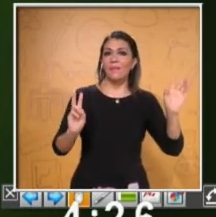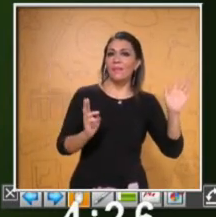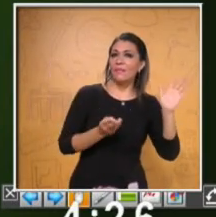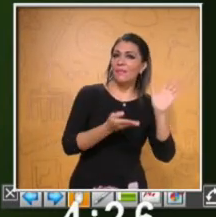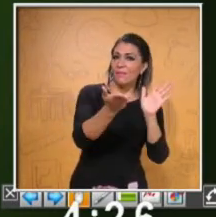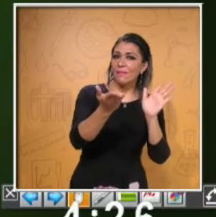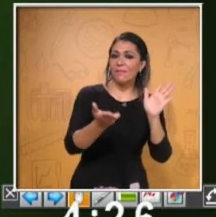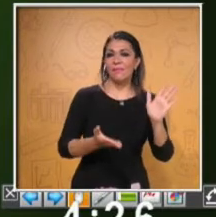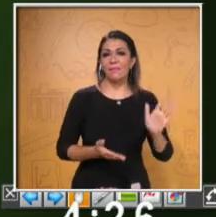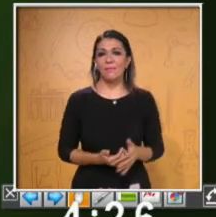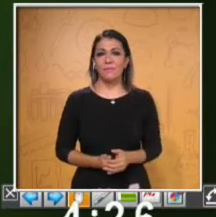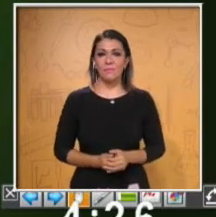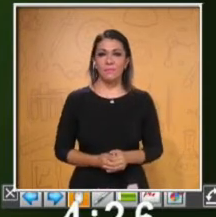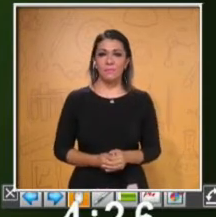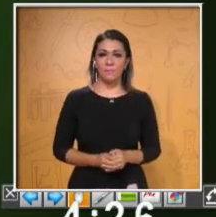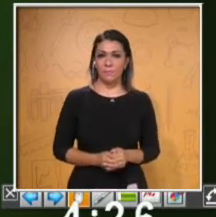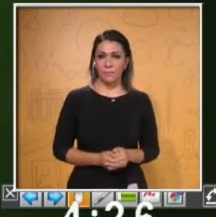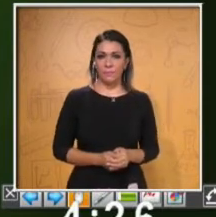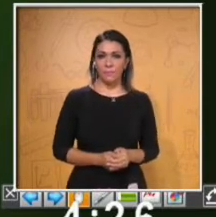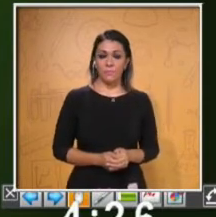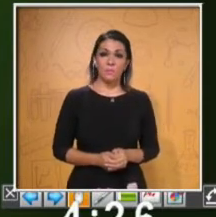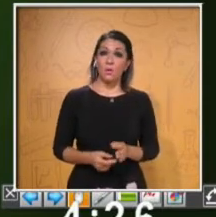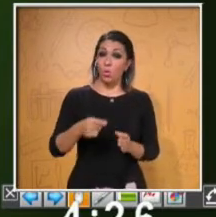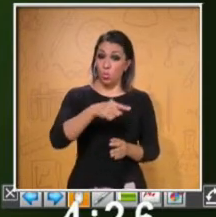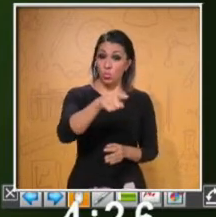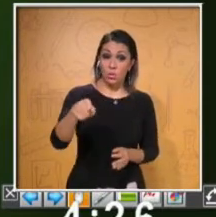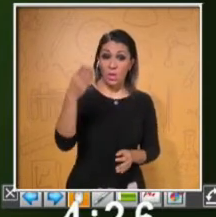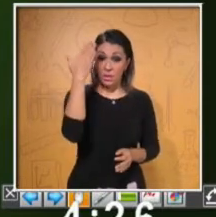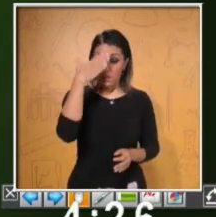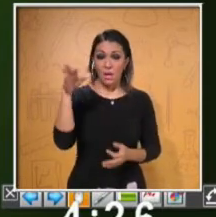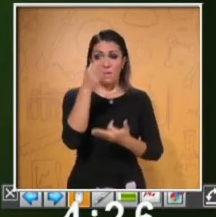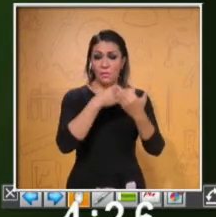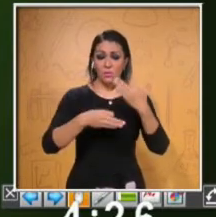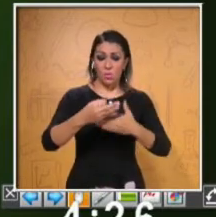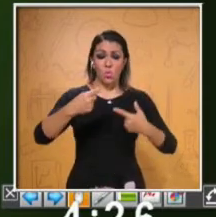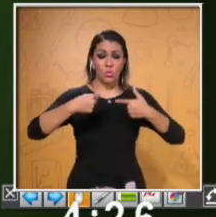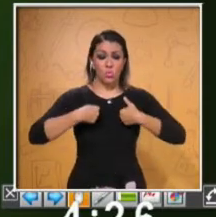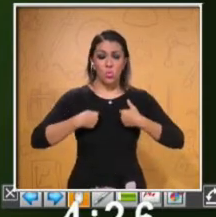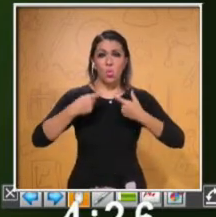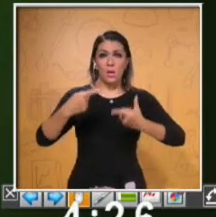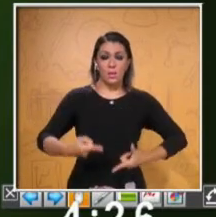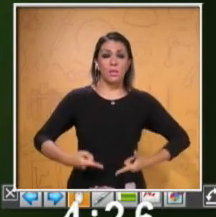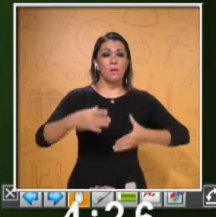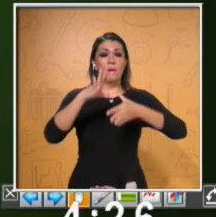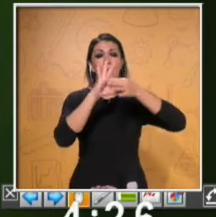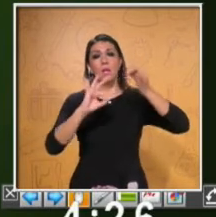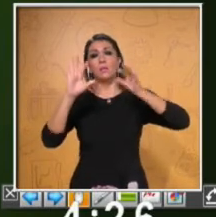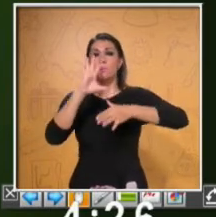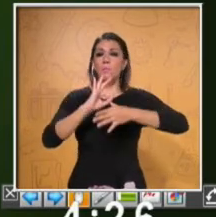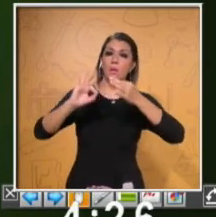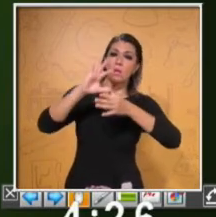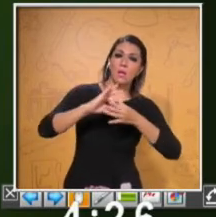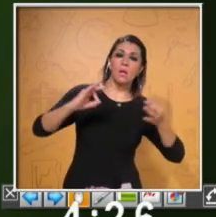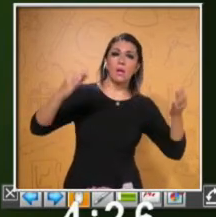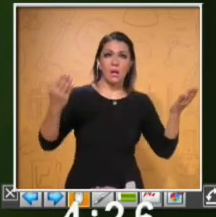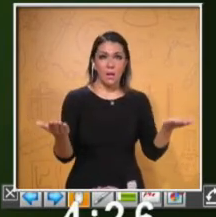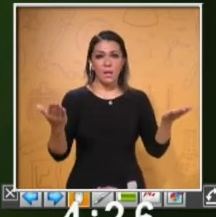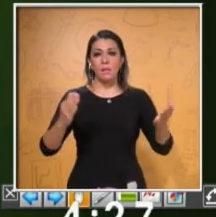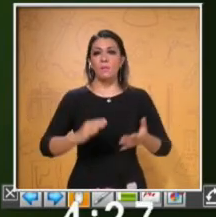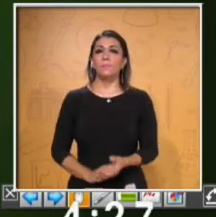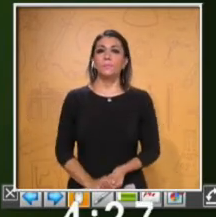you all know, I'm here too. Como todos ustedes saben, estoy aquí para... Now let's check